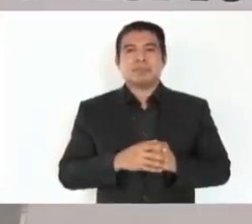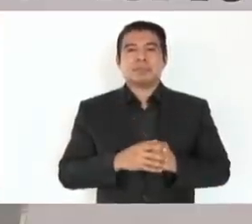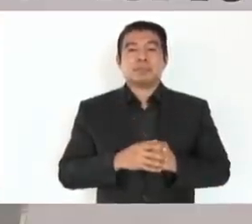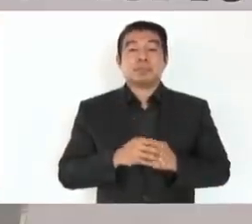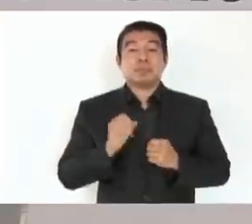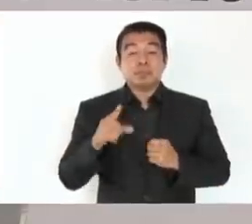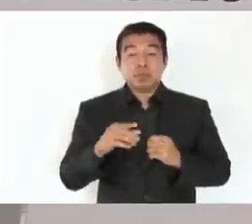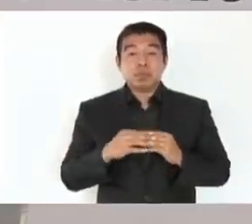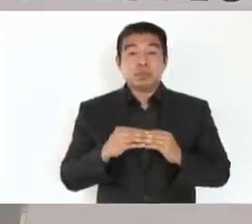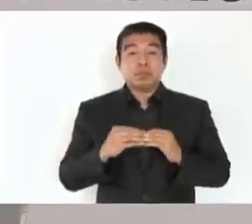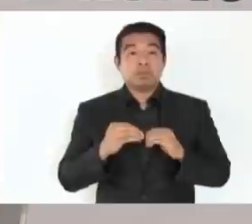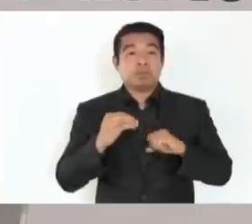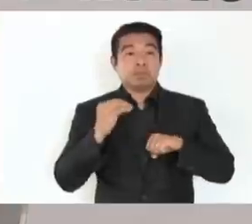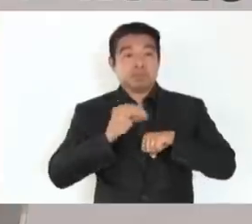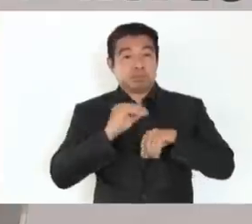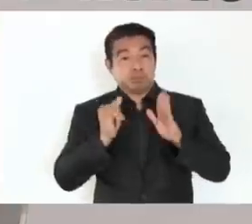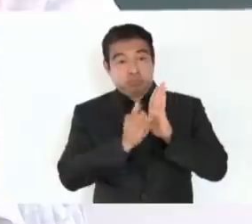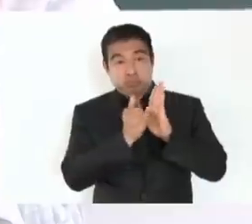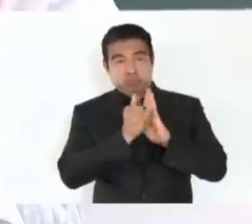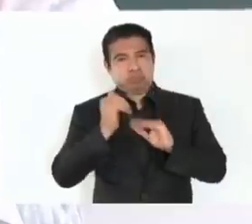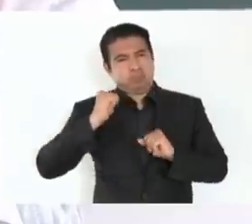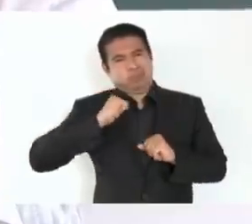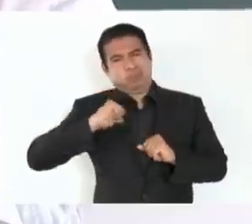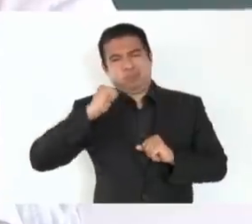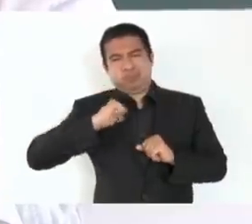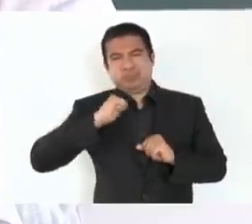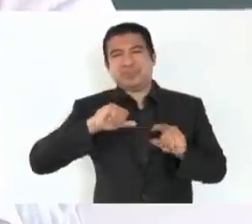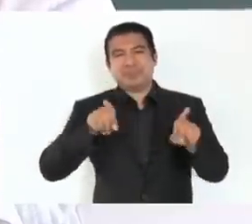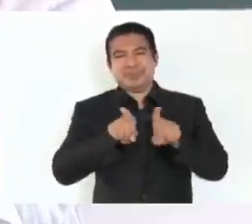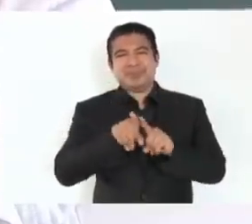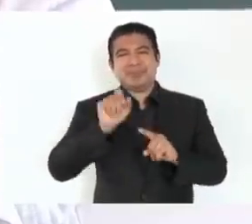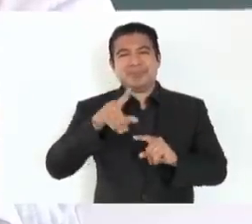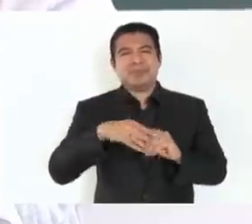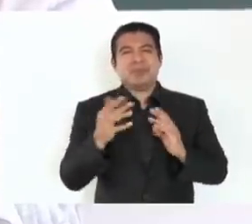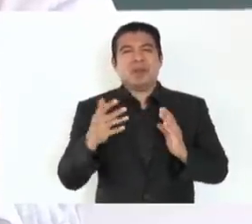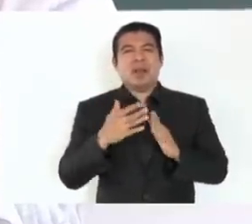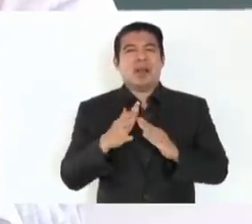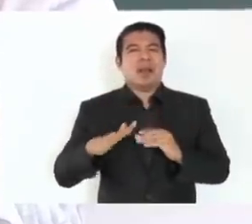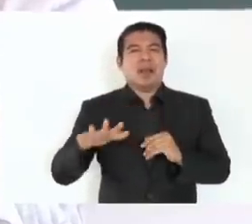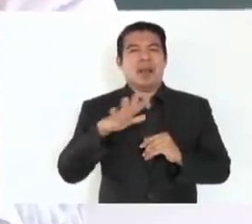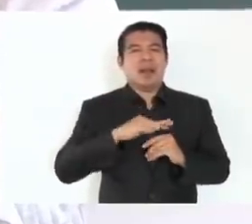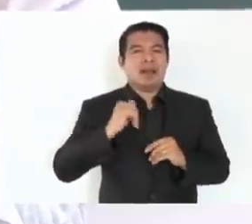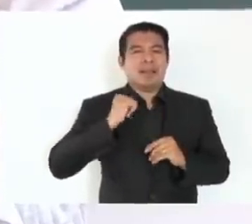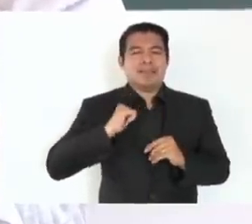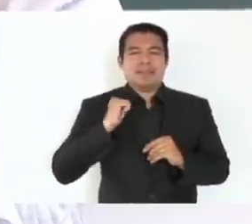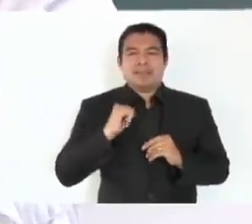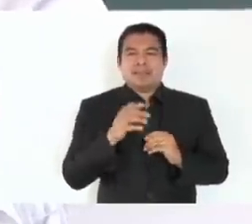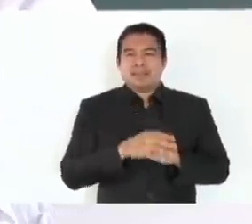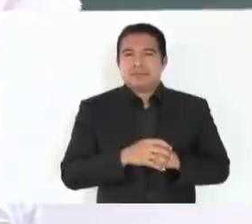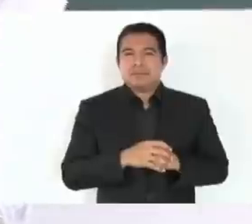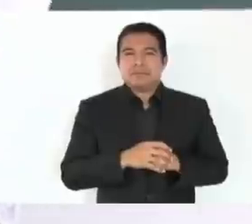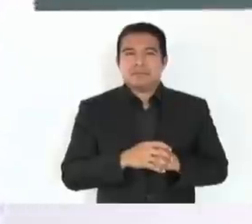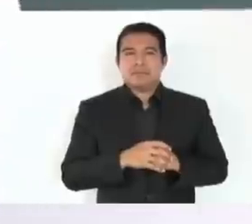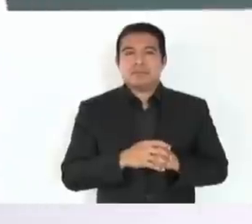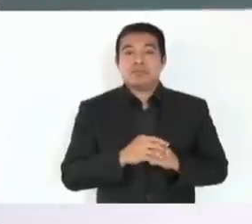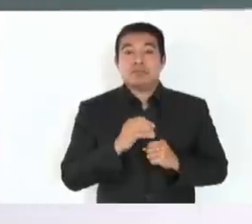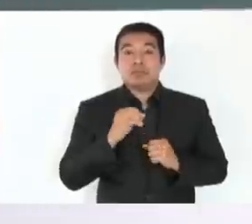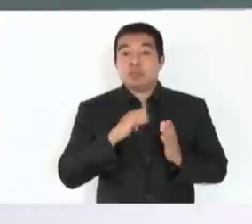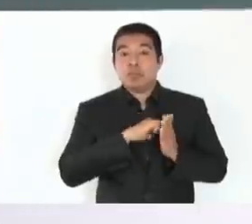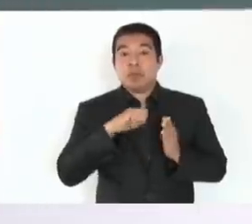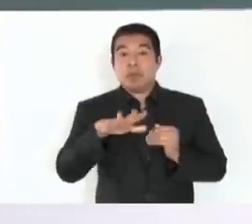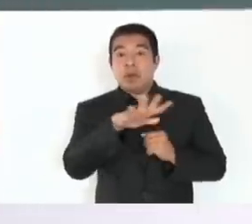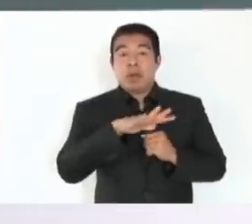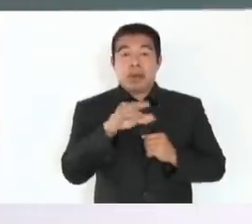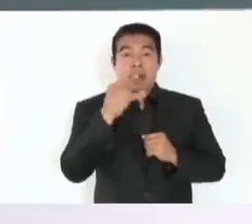arquitectura colonial, las murallas de Campeche,